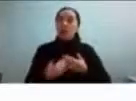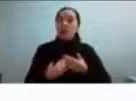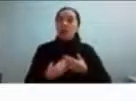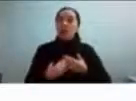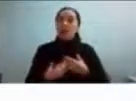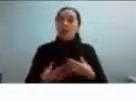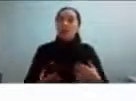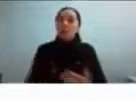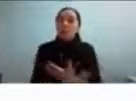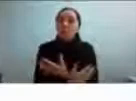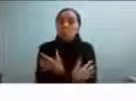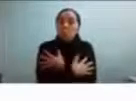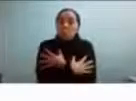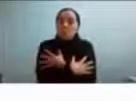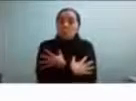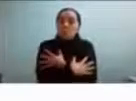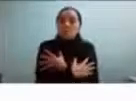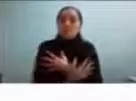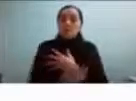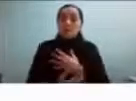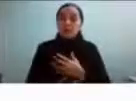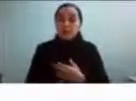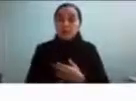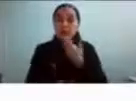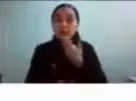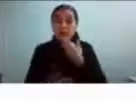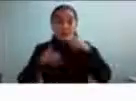contenida y incluso los usaba en interiores.